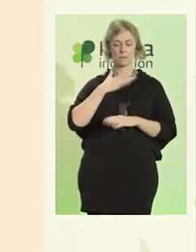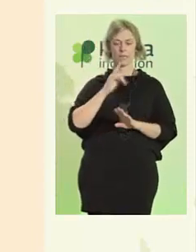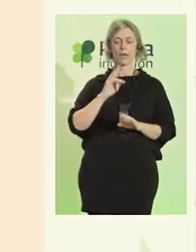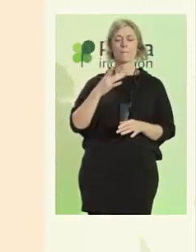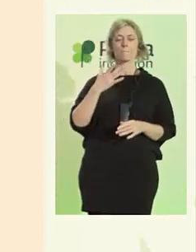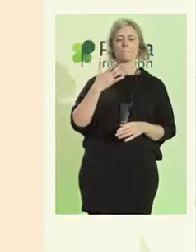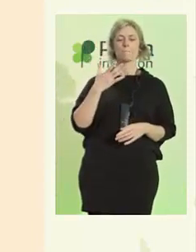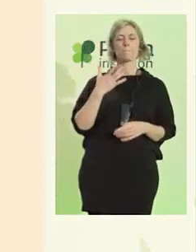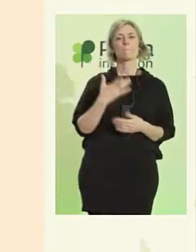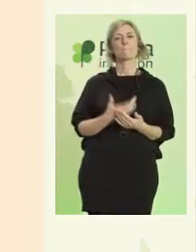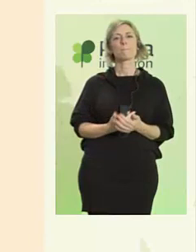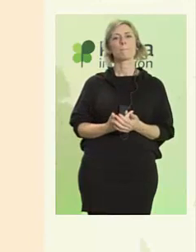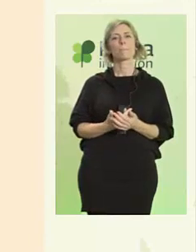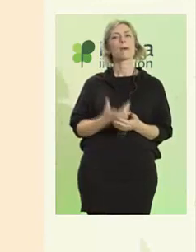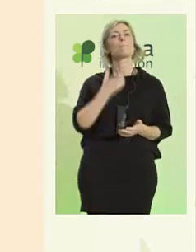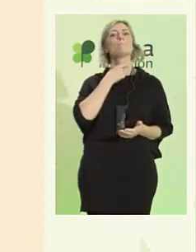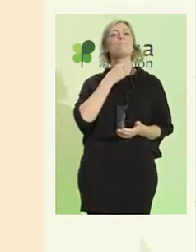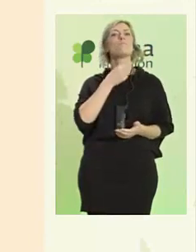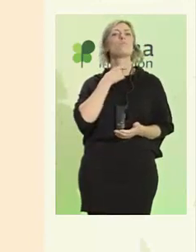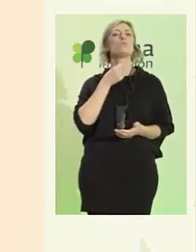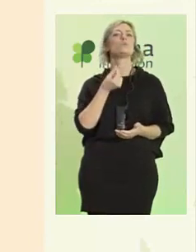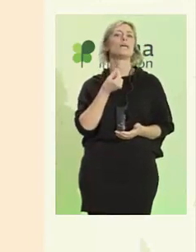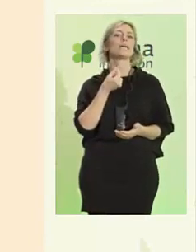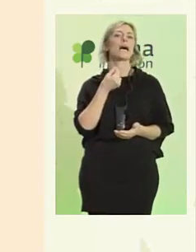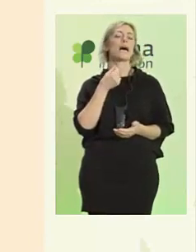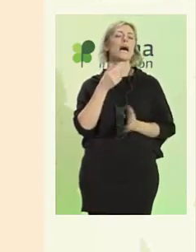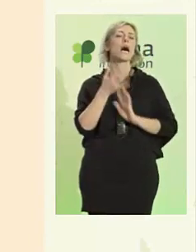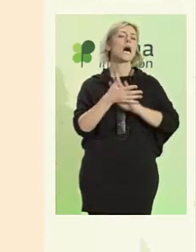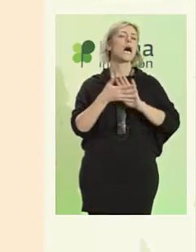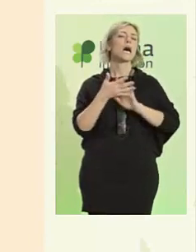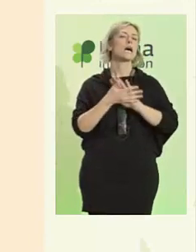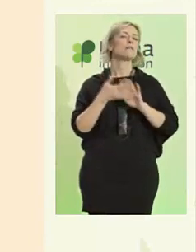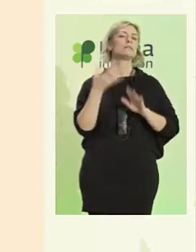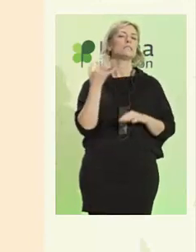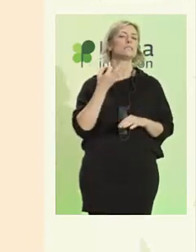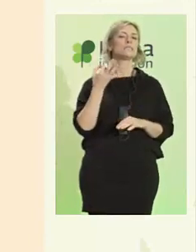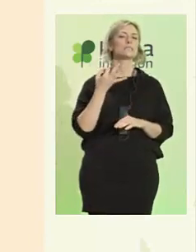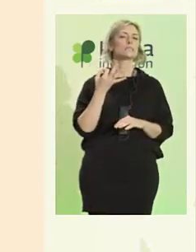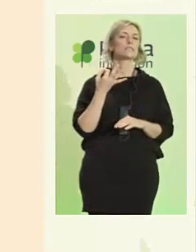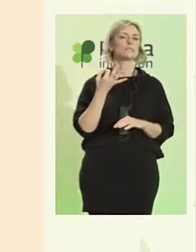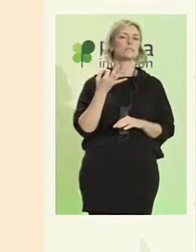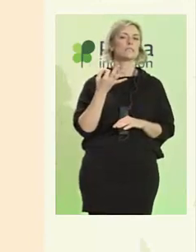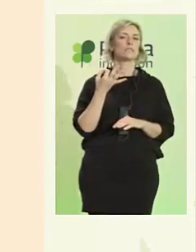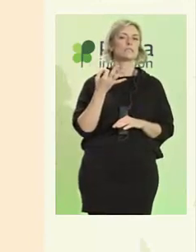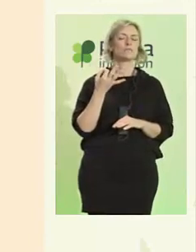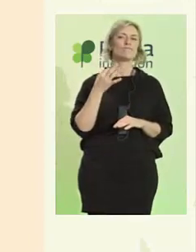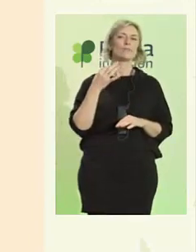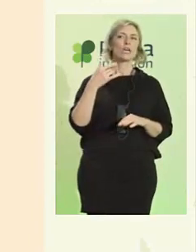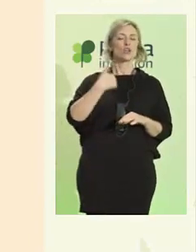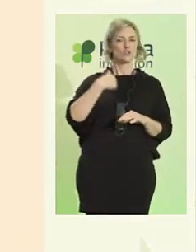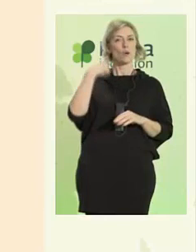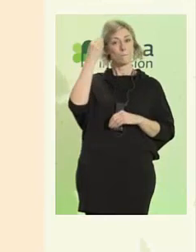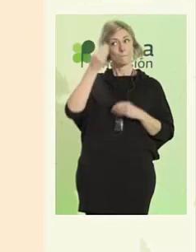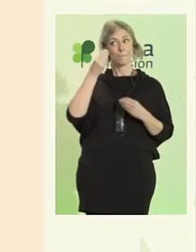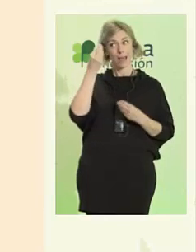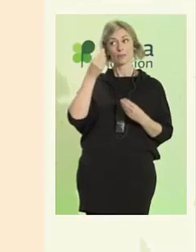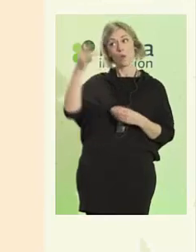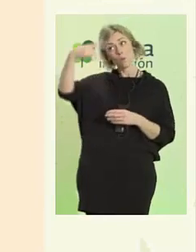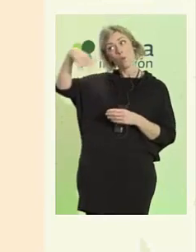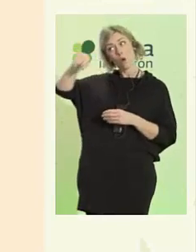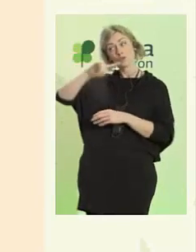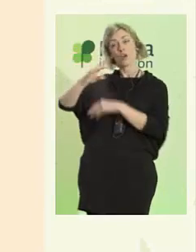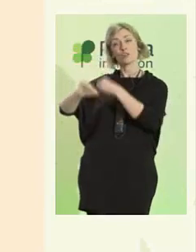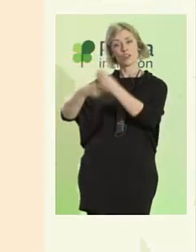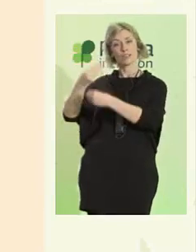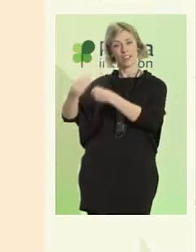Me gustaría hablar de lo que creo que están ustedes haciendo en plena inclusión